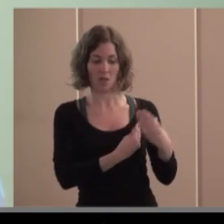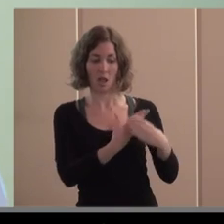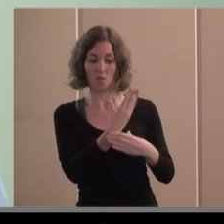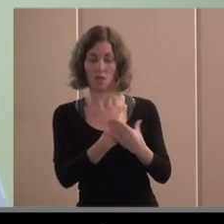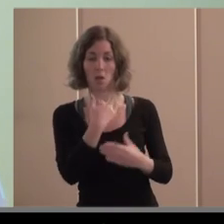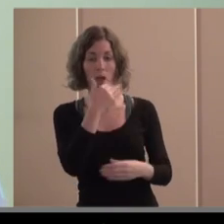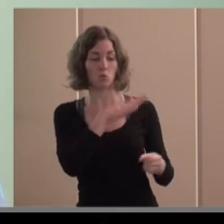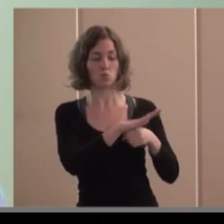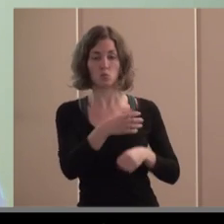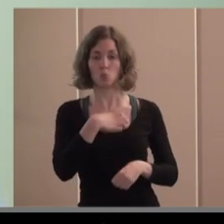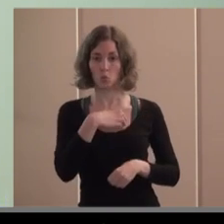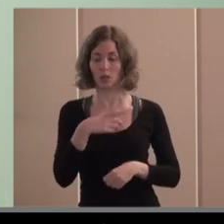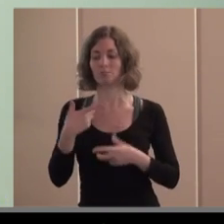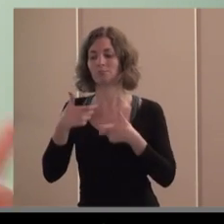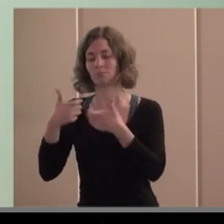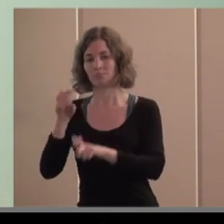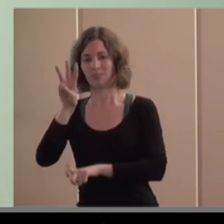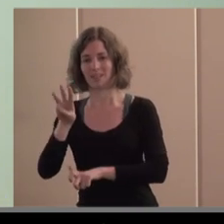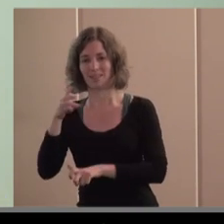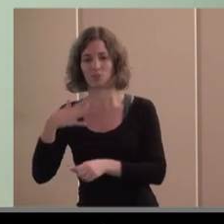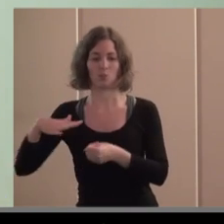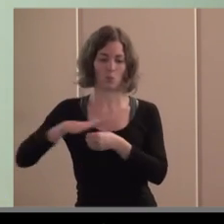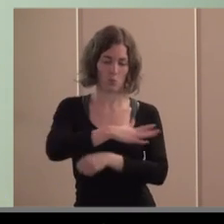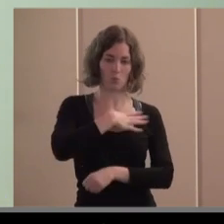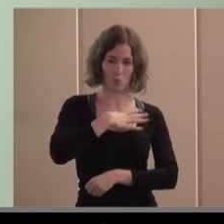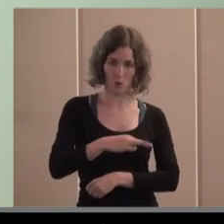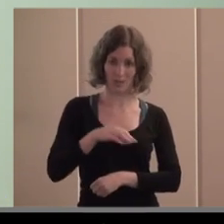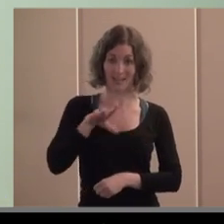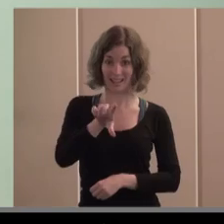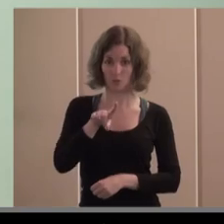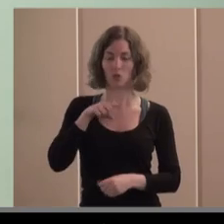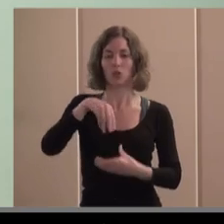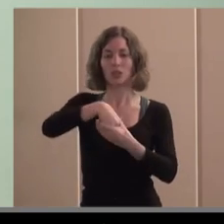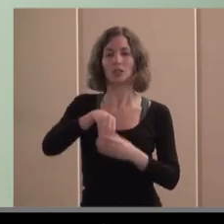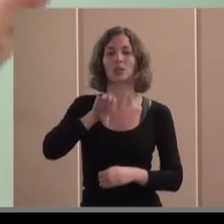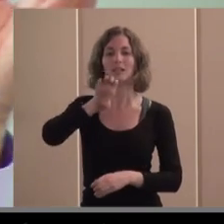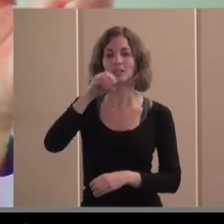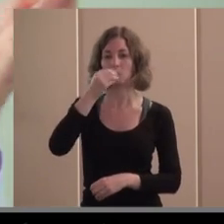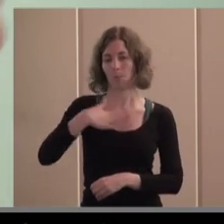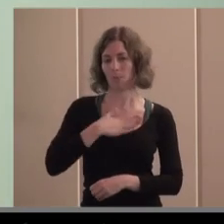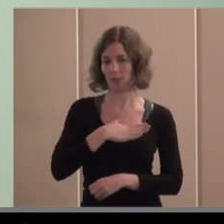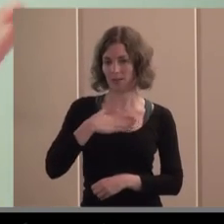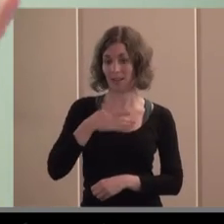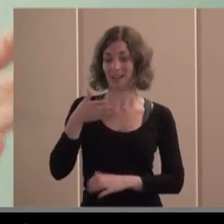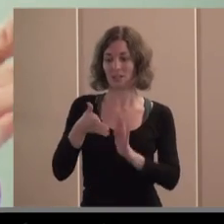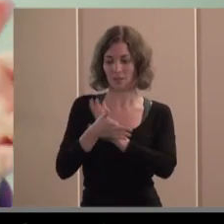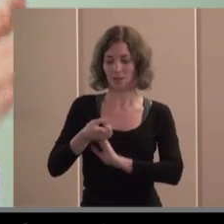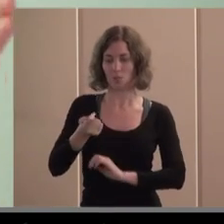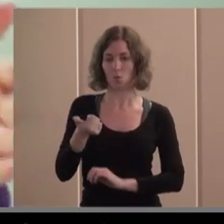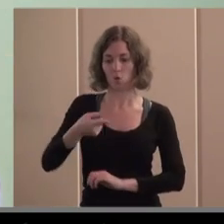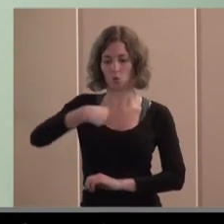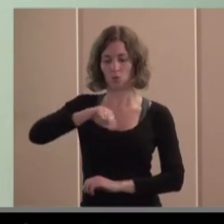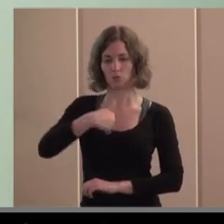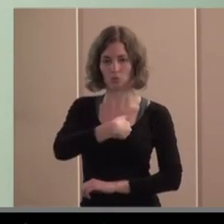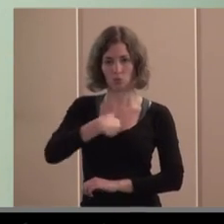sociedades mercantiles con ánimo de lucro dejan en el estado del bienestar eso explica un poco la función y nuestro nicho de